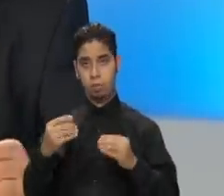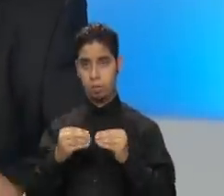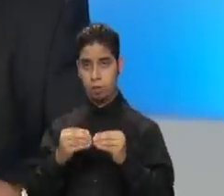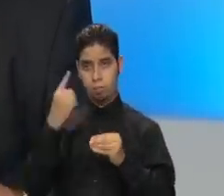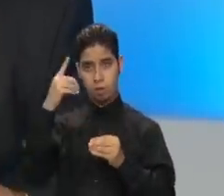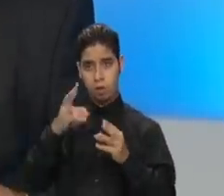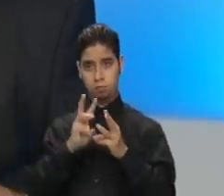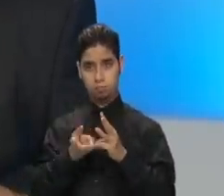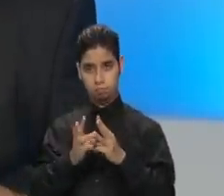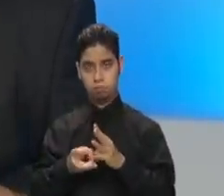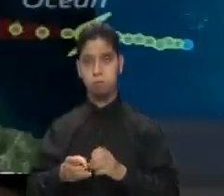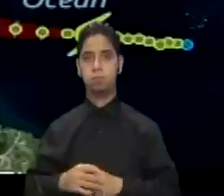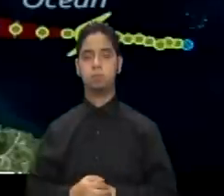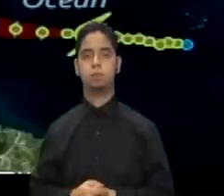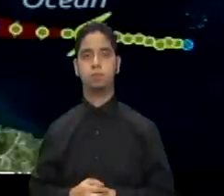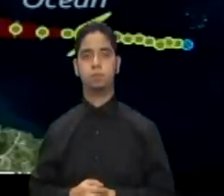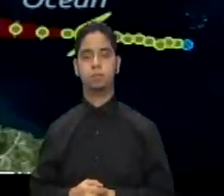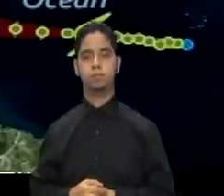para hoy